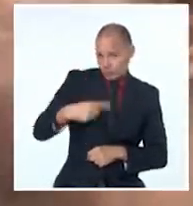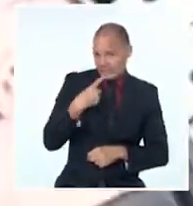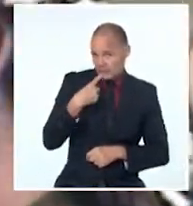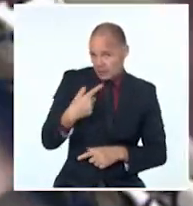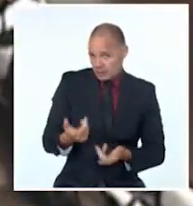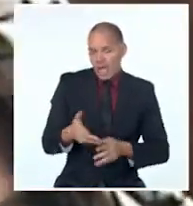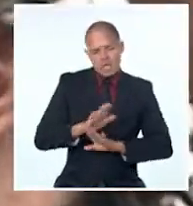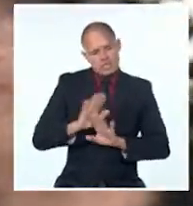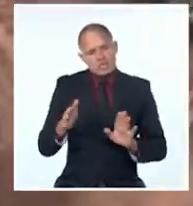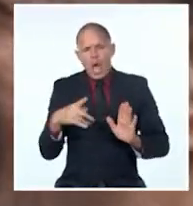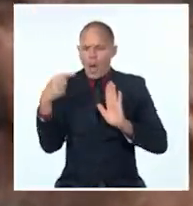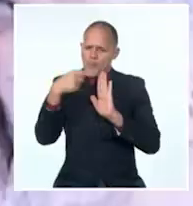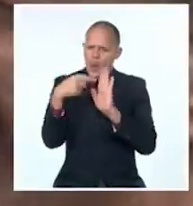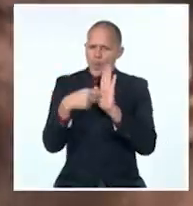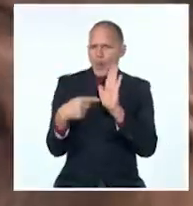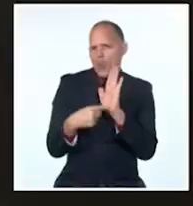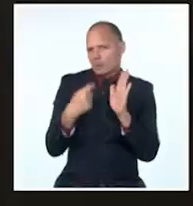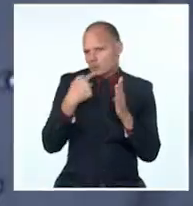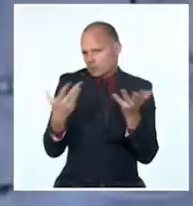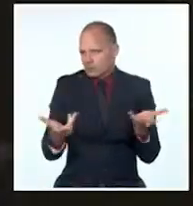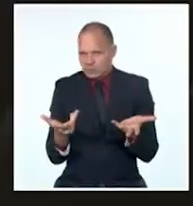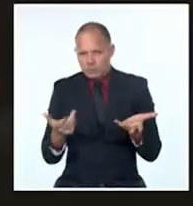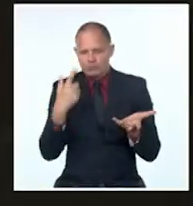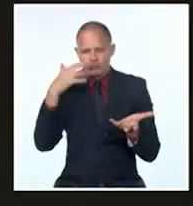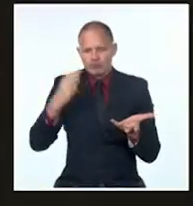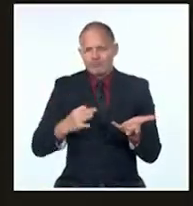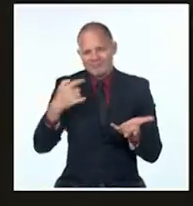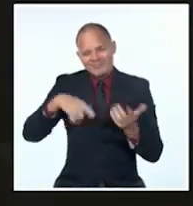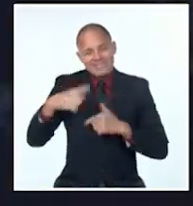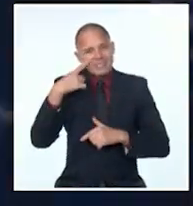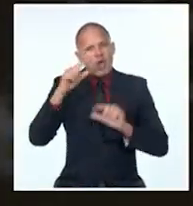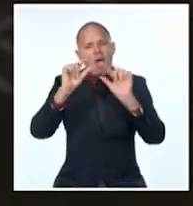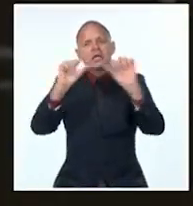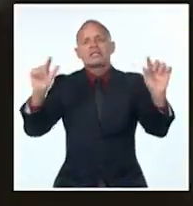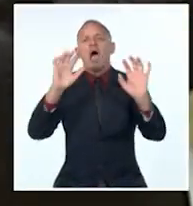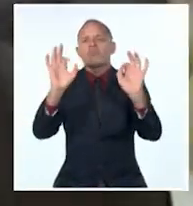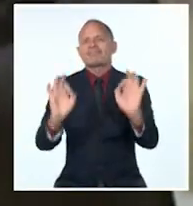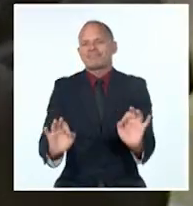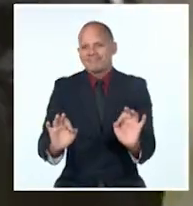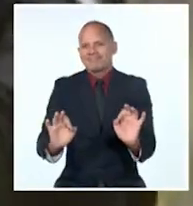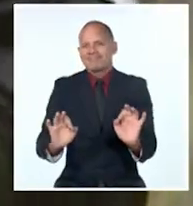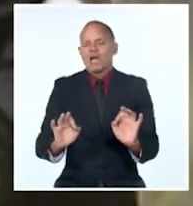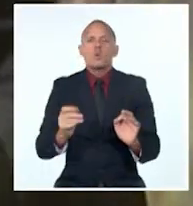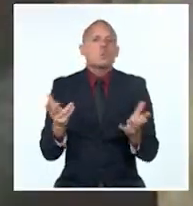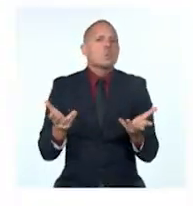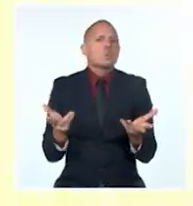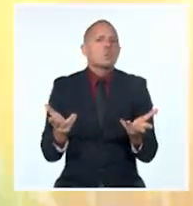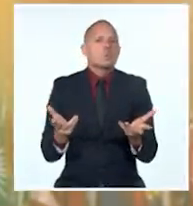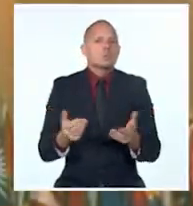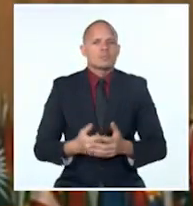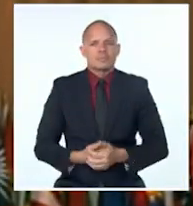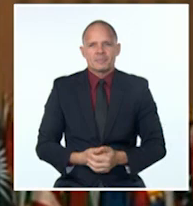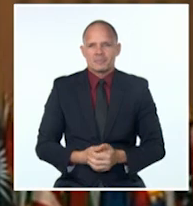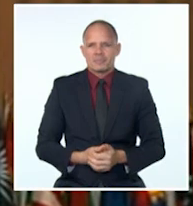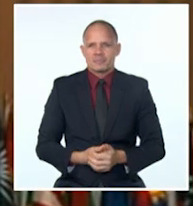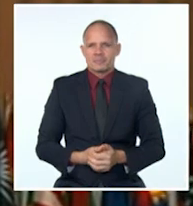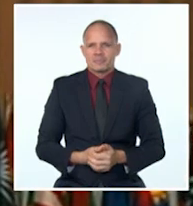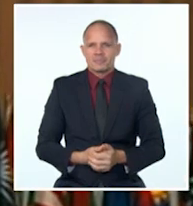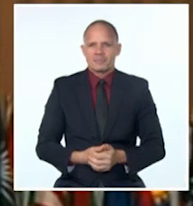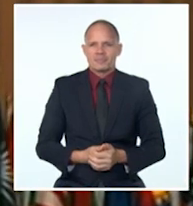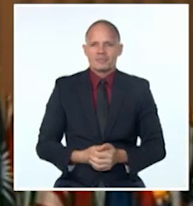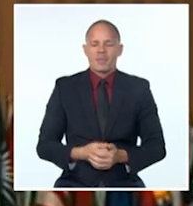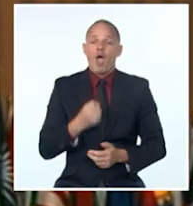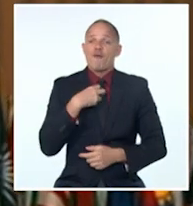abordó, entre otros asuntos, el que será tema de la próxima cita del bloque este septiembre. Fue igualmente